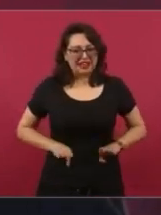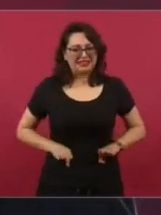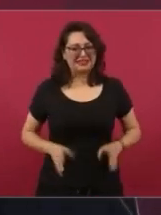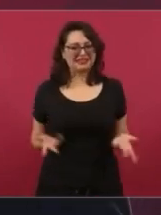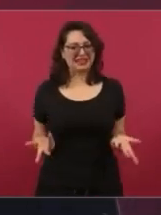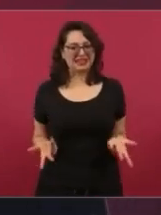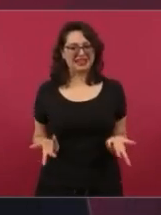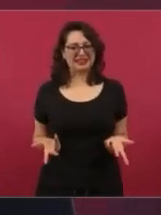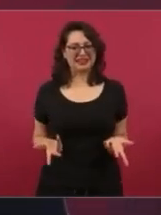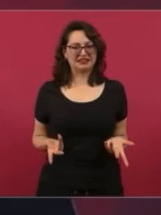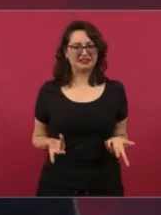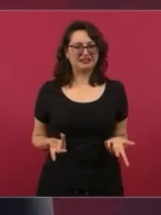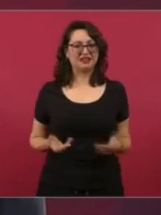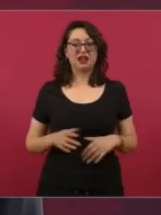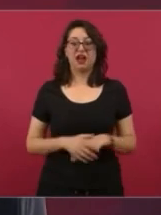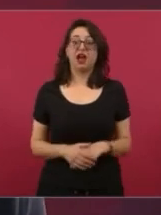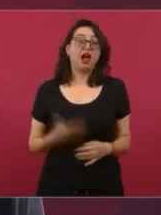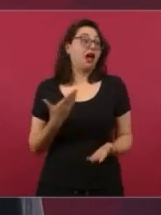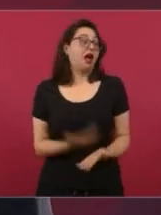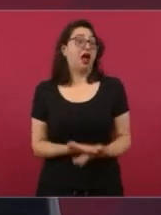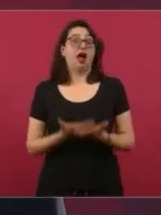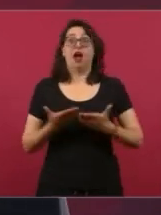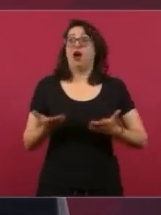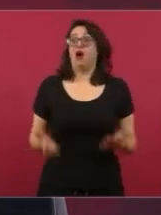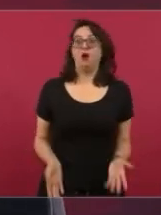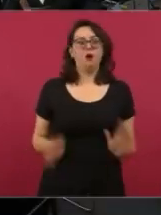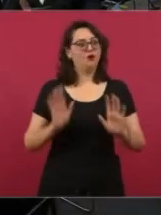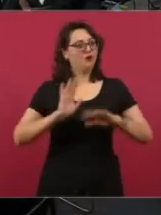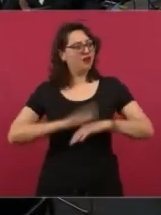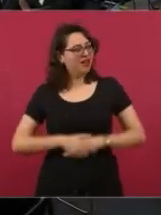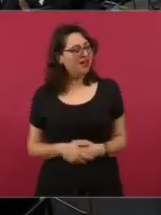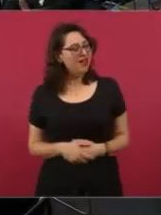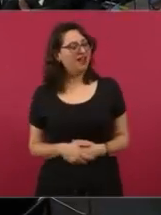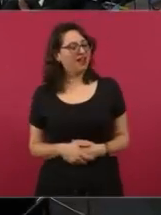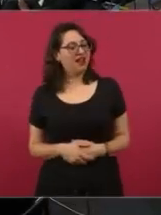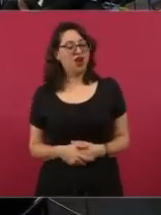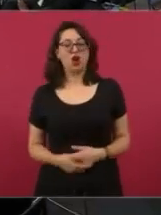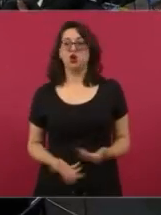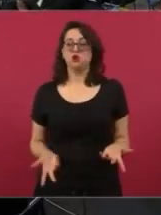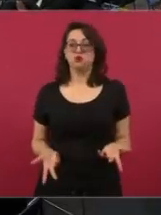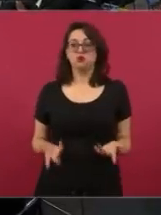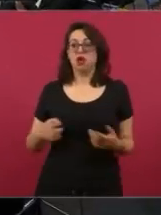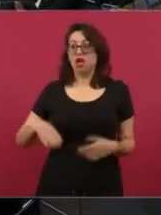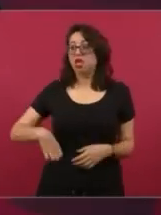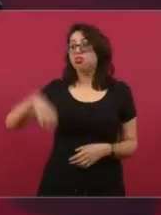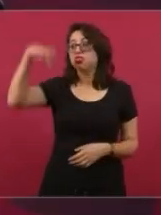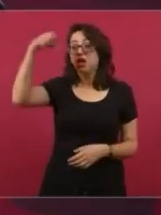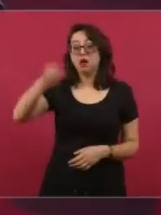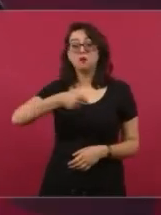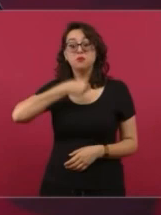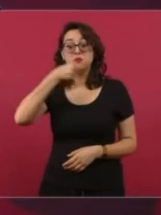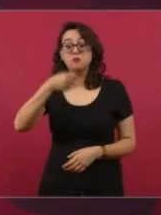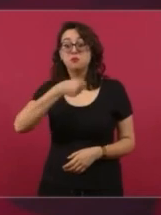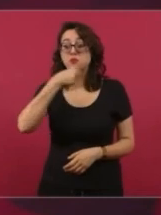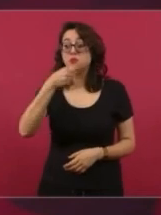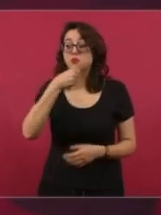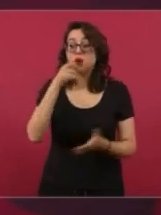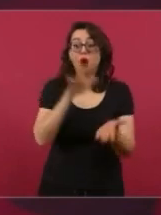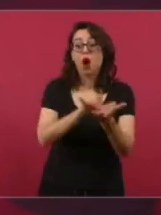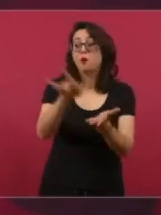porque ahora resulta que ayudar a los adultos mayores no es populismo,